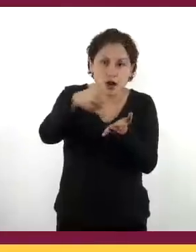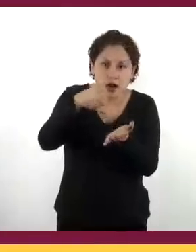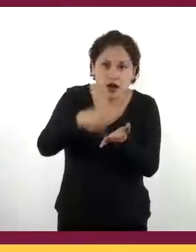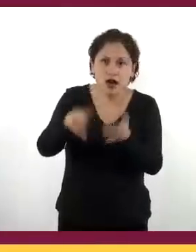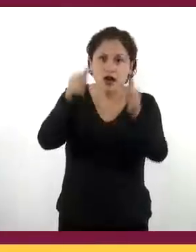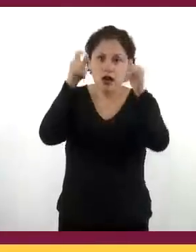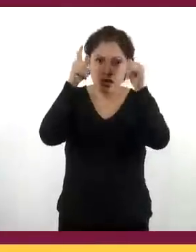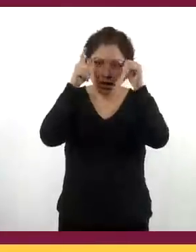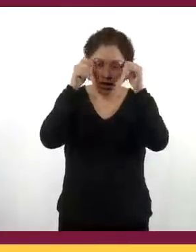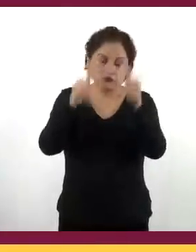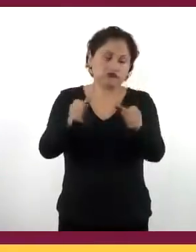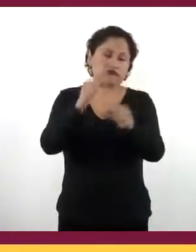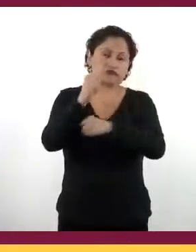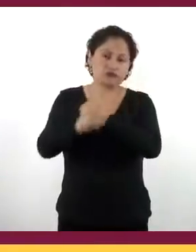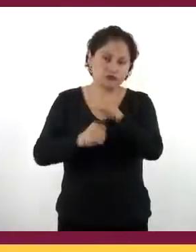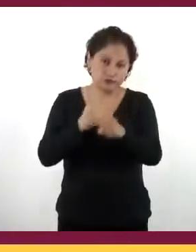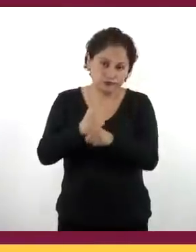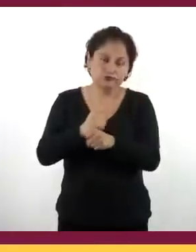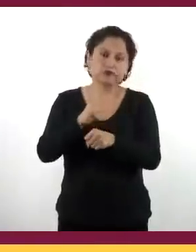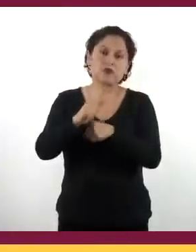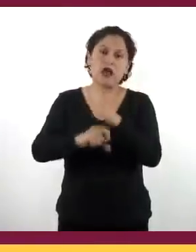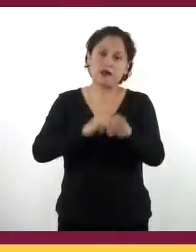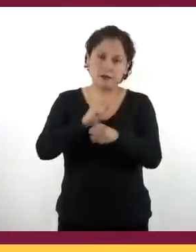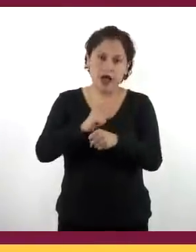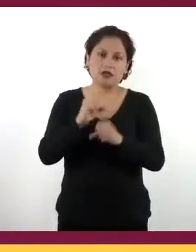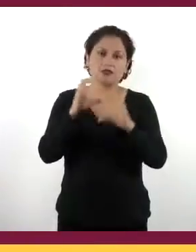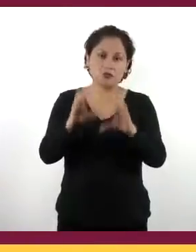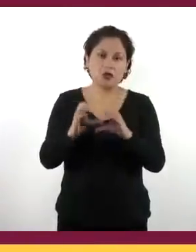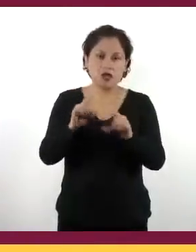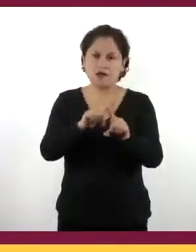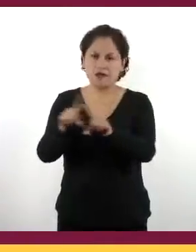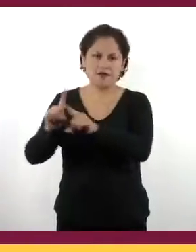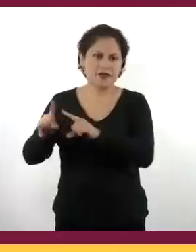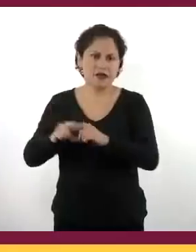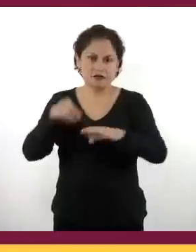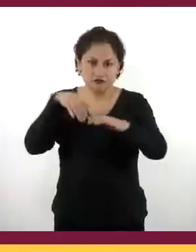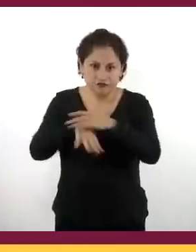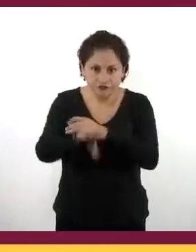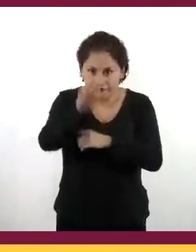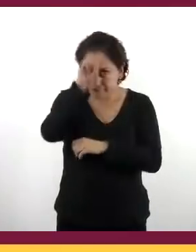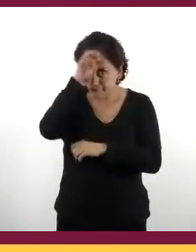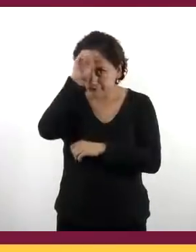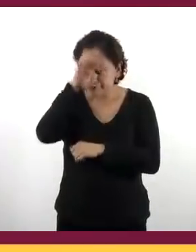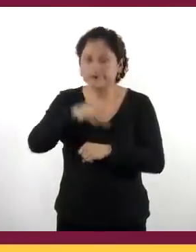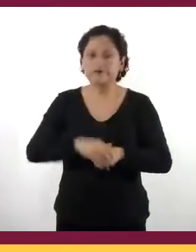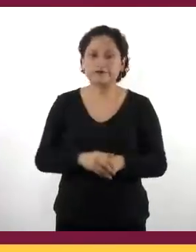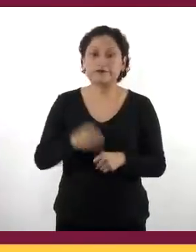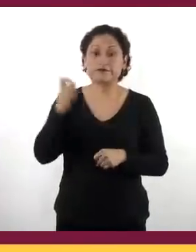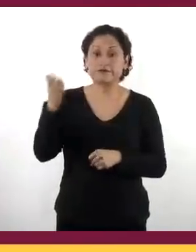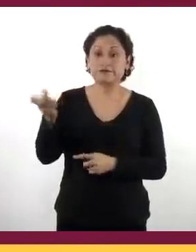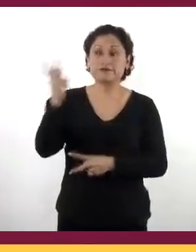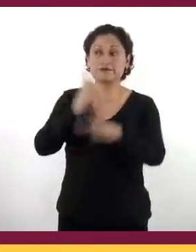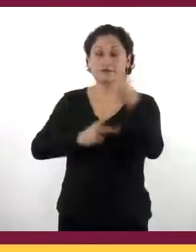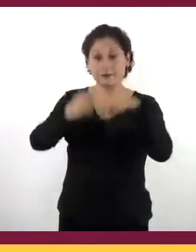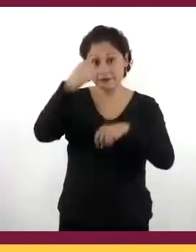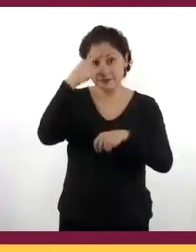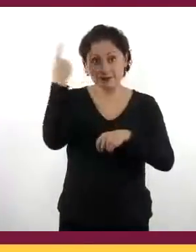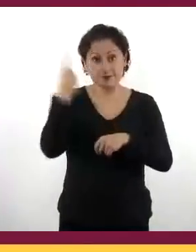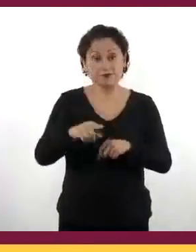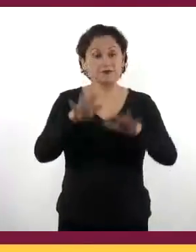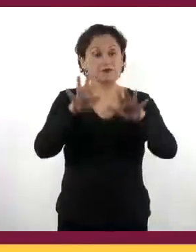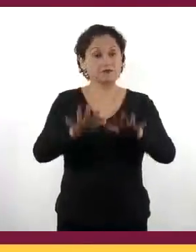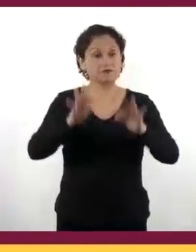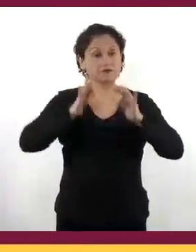Además, es interesante el papel que jugaron los evangelizadores para lograr pacificar al reino de la Nueva España,